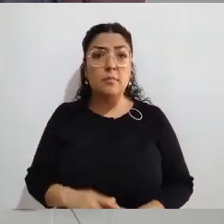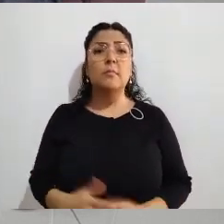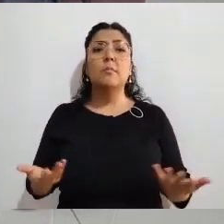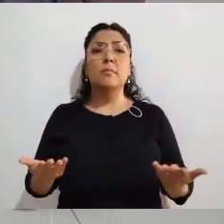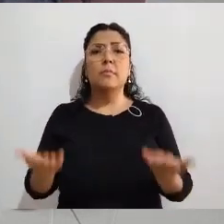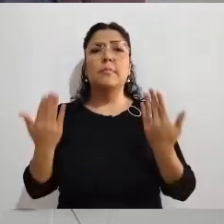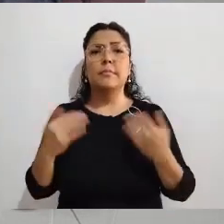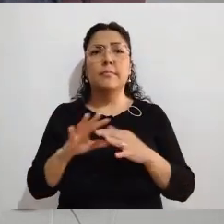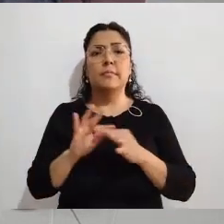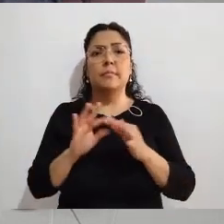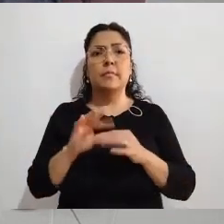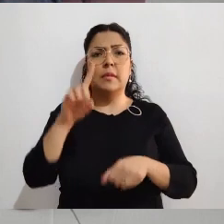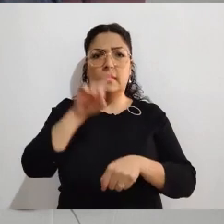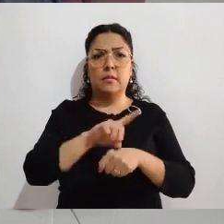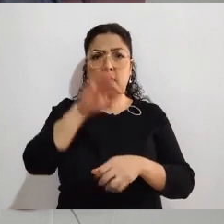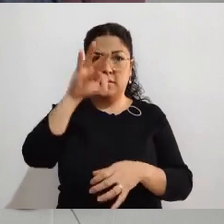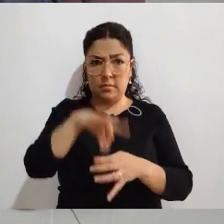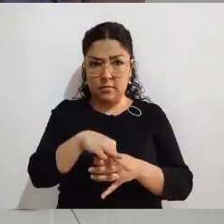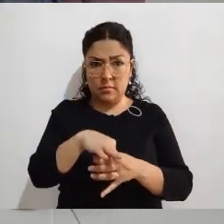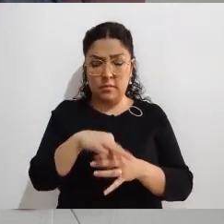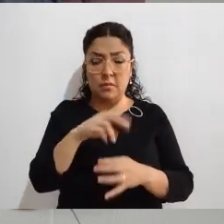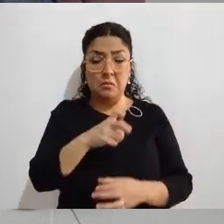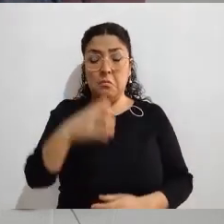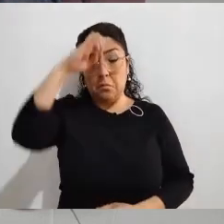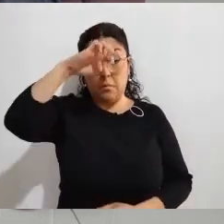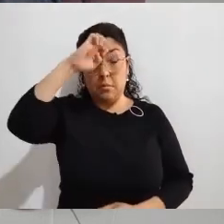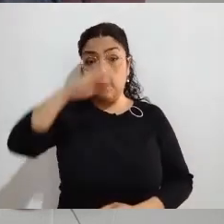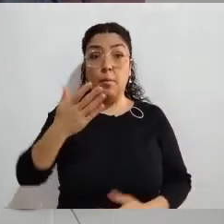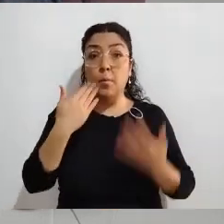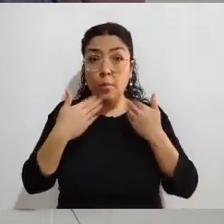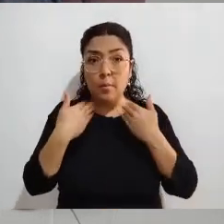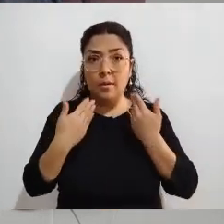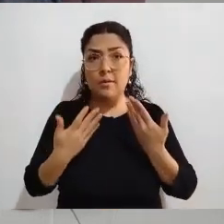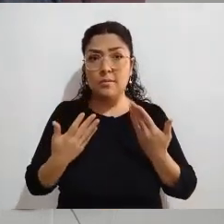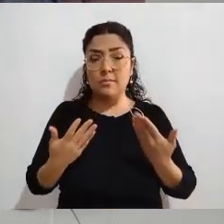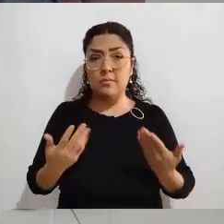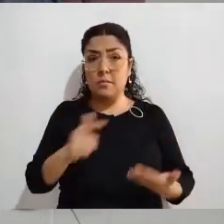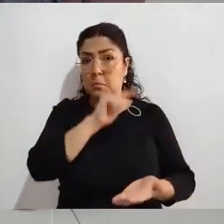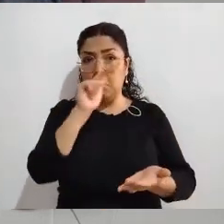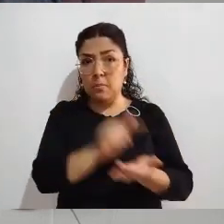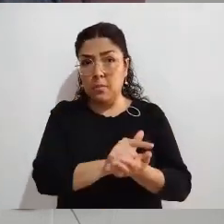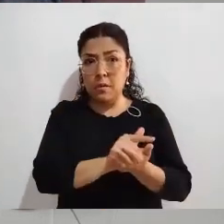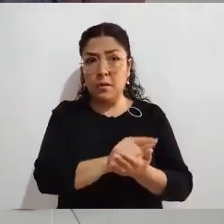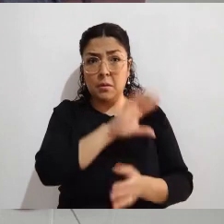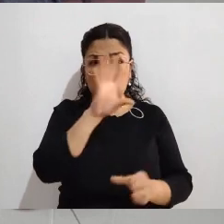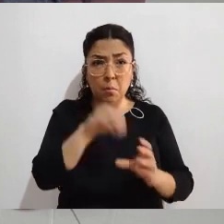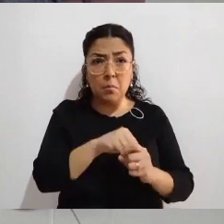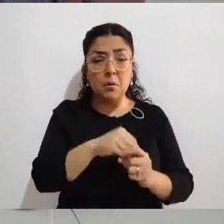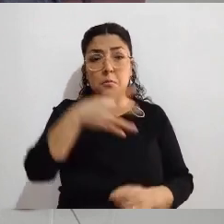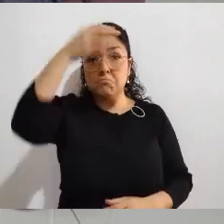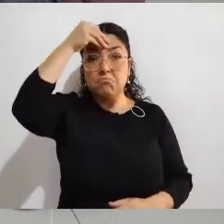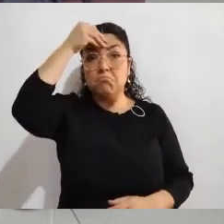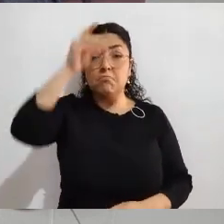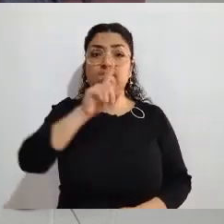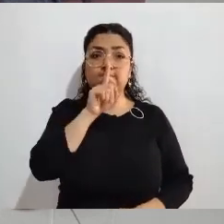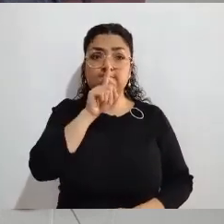vive un proceso, una jornada electoral, también puedo ser observador, no necesito conocer toda la ley, todos los artículos para